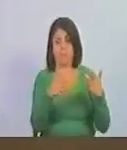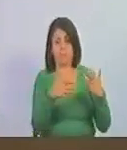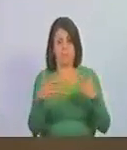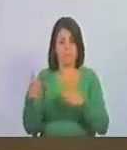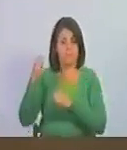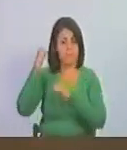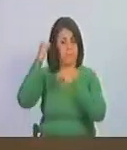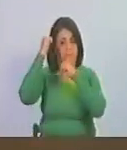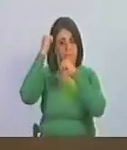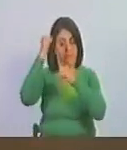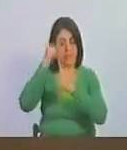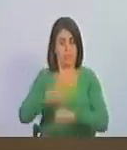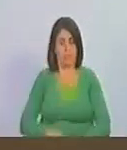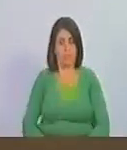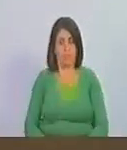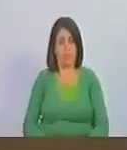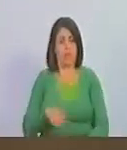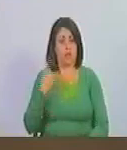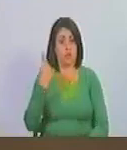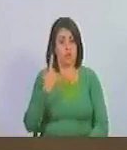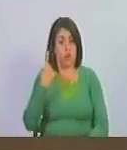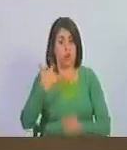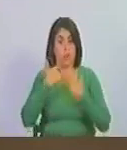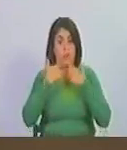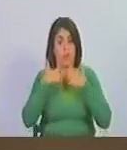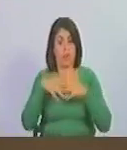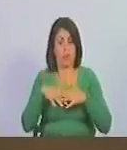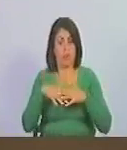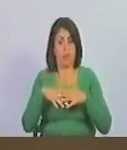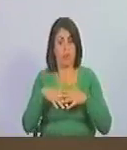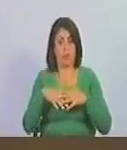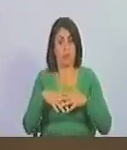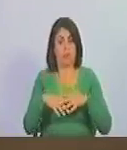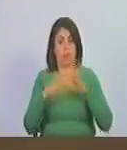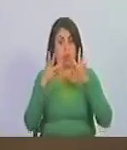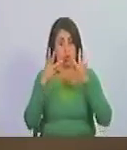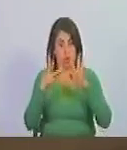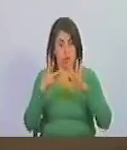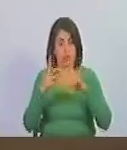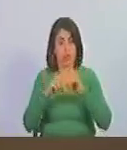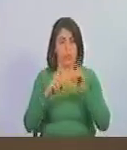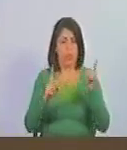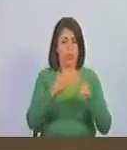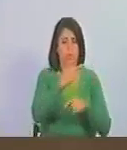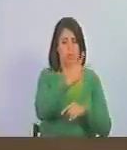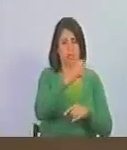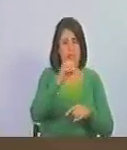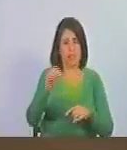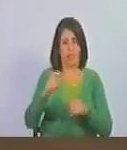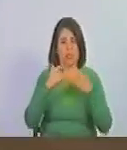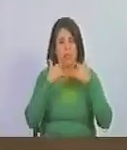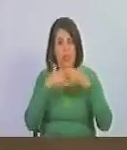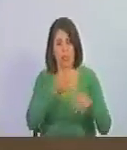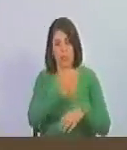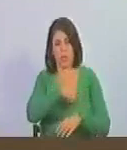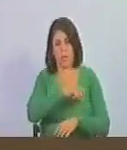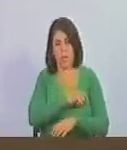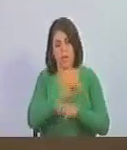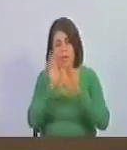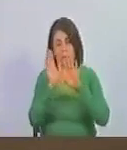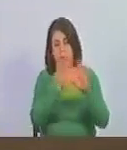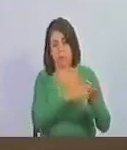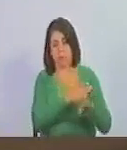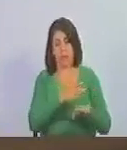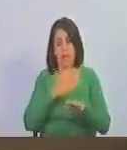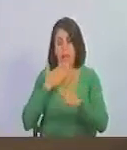heroica en donde solamente perdimos 8 oficiales comparado con los 300 que perdieron los españoles y